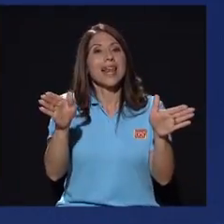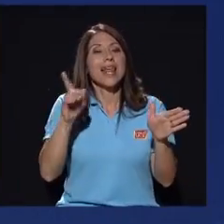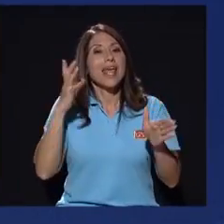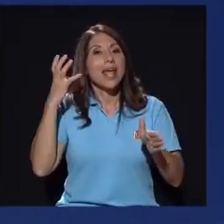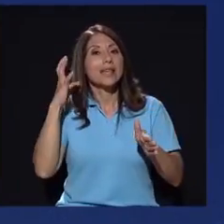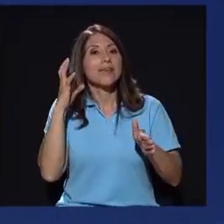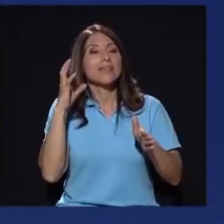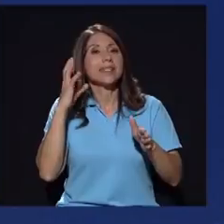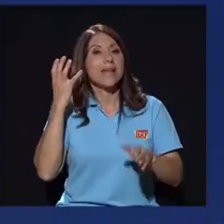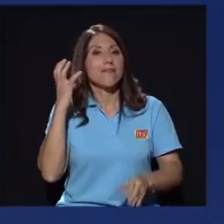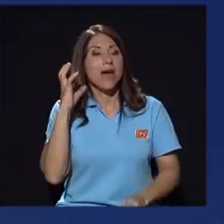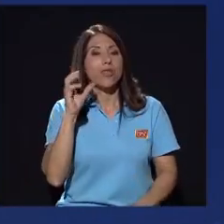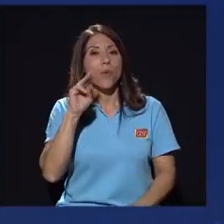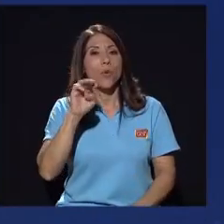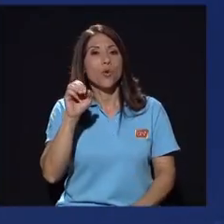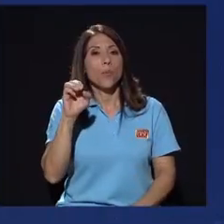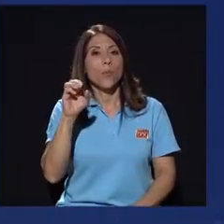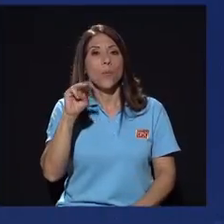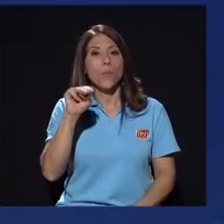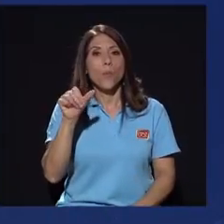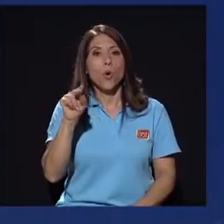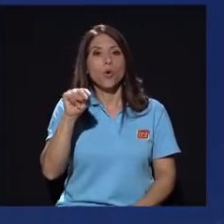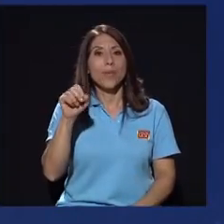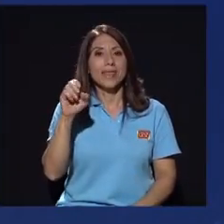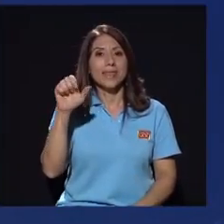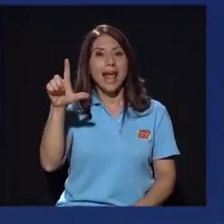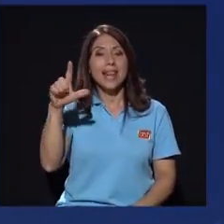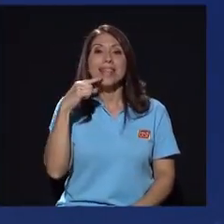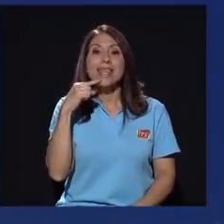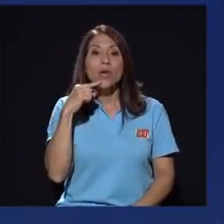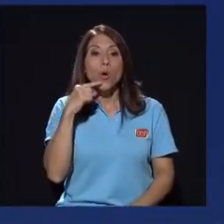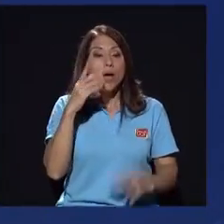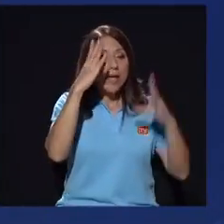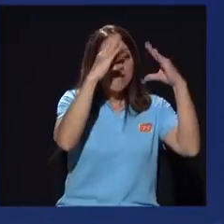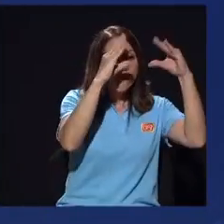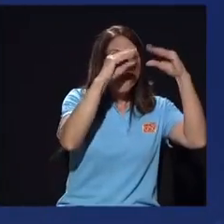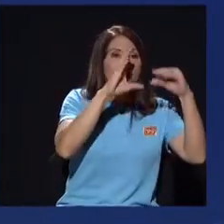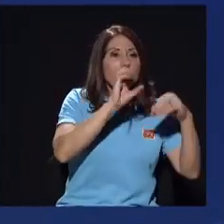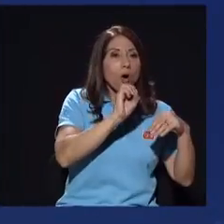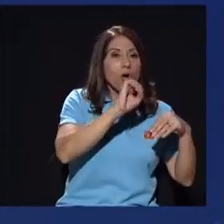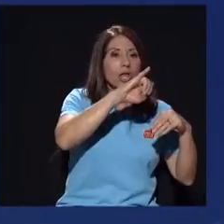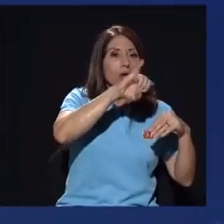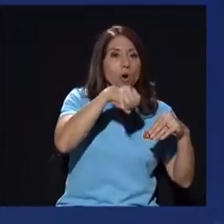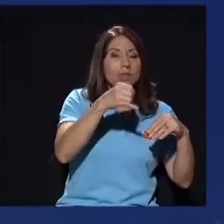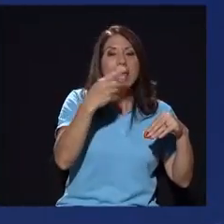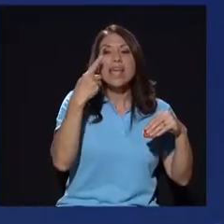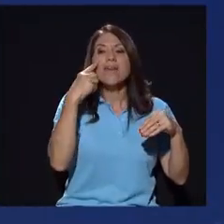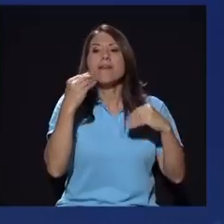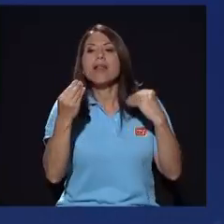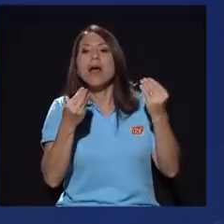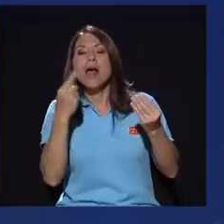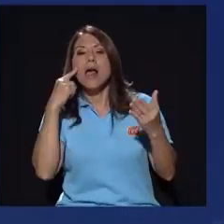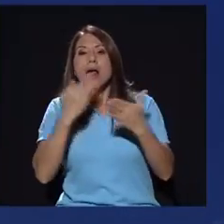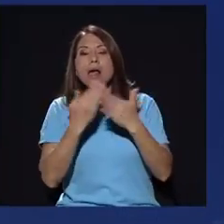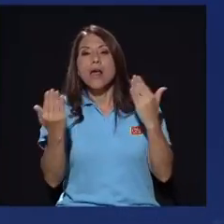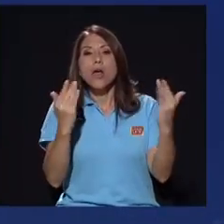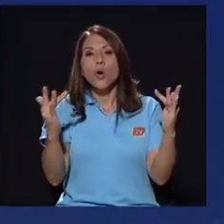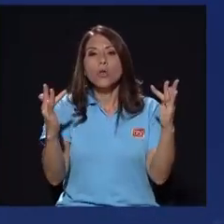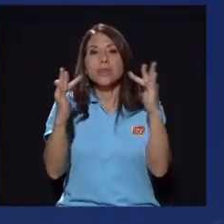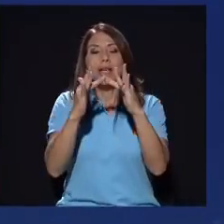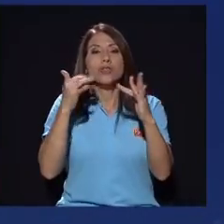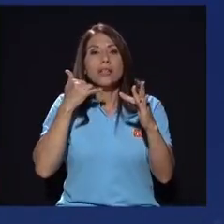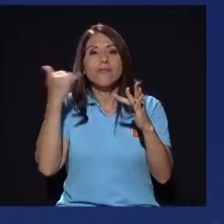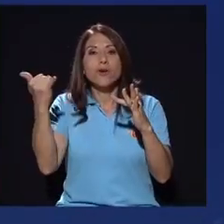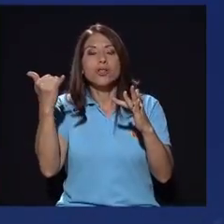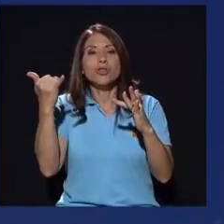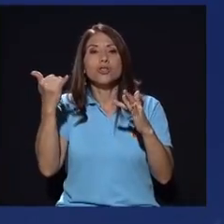investigar la filtración del informe del OIJ sobre los contactos telefónicos entre diputados y bolaños inmediatamente